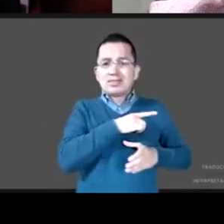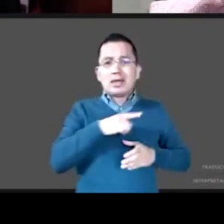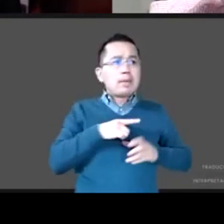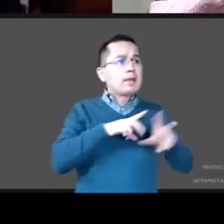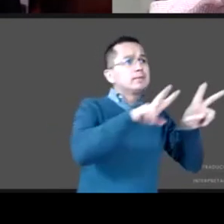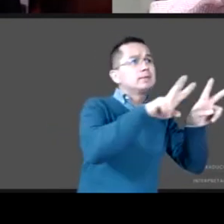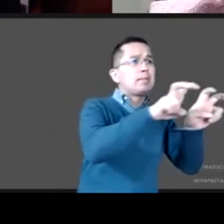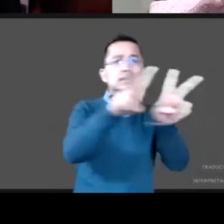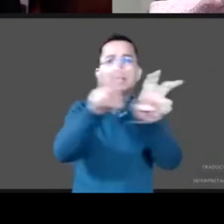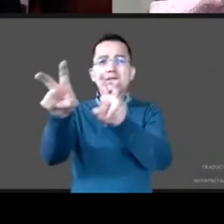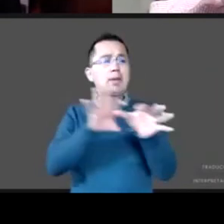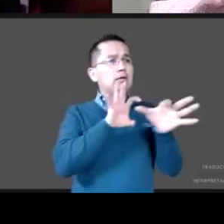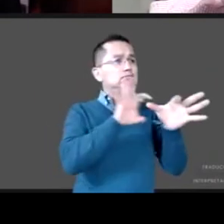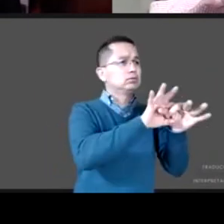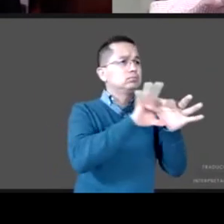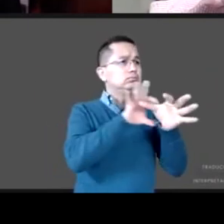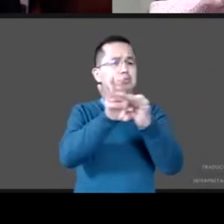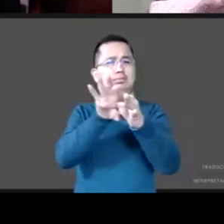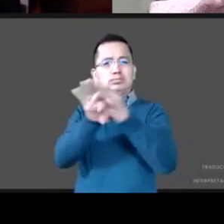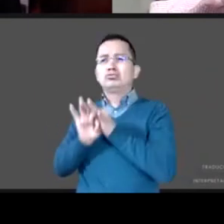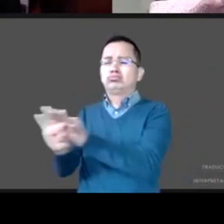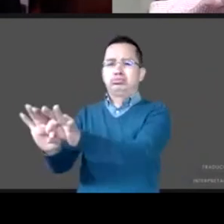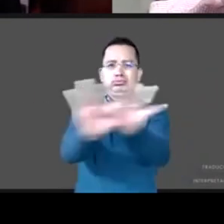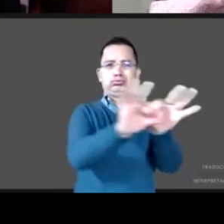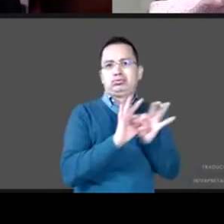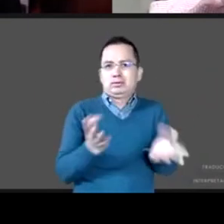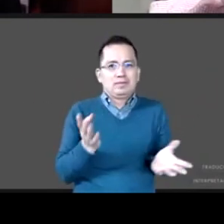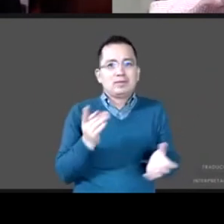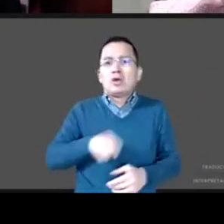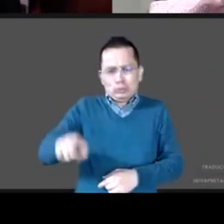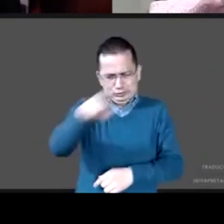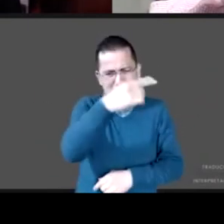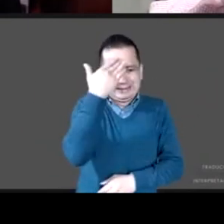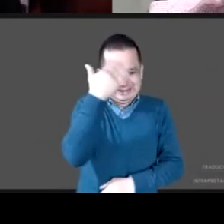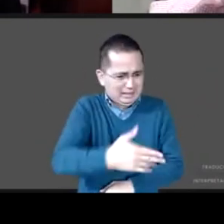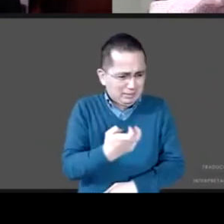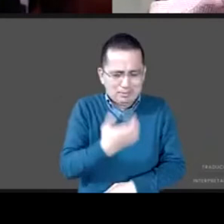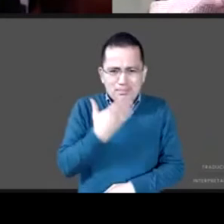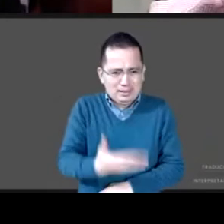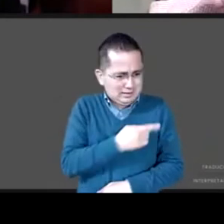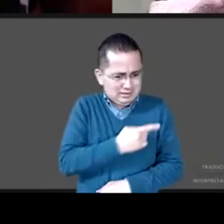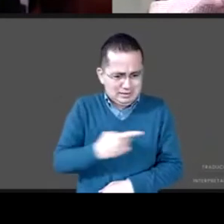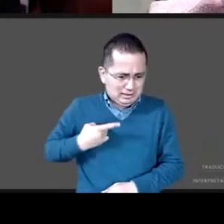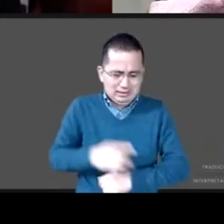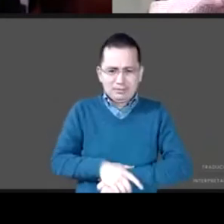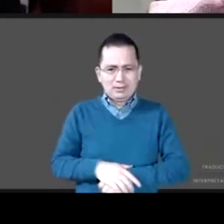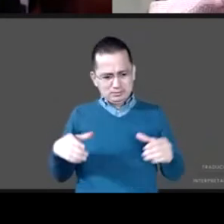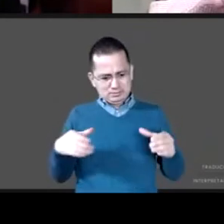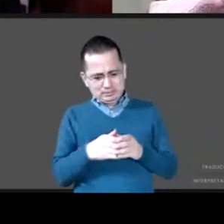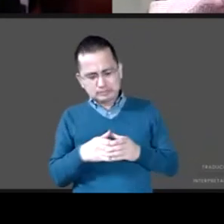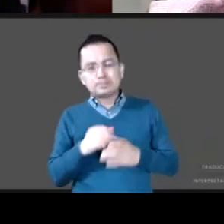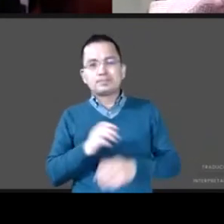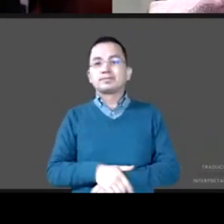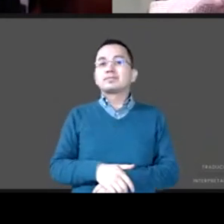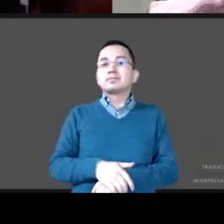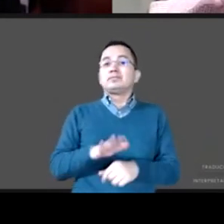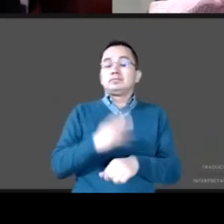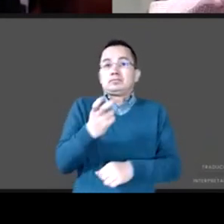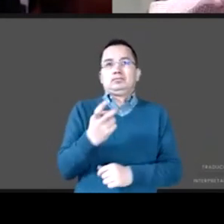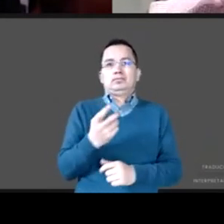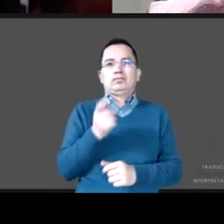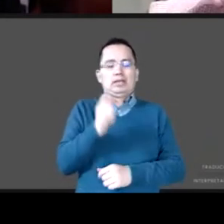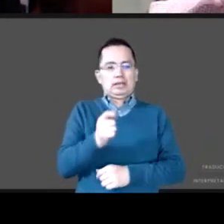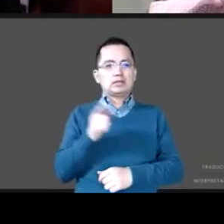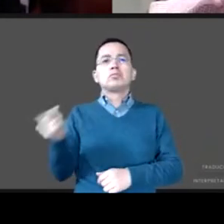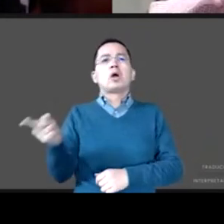bueno ustedes tres lo conocen muy bien y obviamente bucio en ese sentido el aprendizaje es que el sistema es tan fuerte como las partes